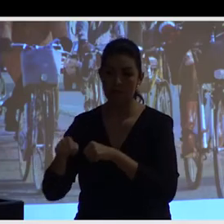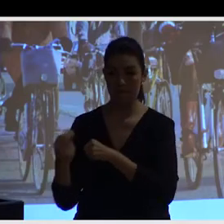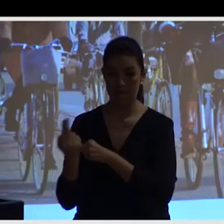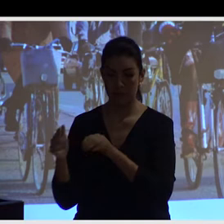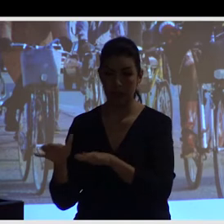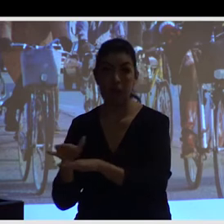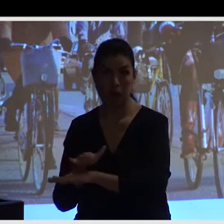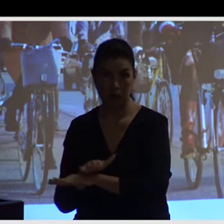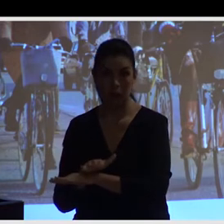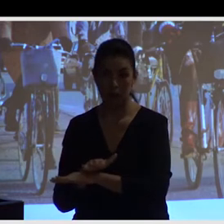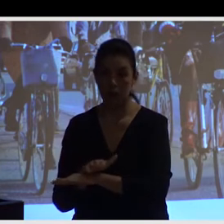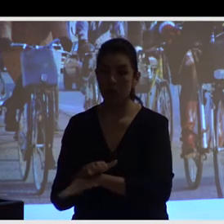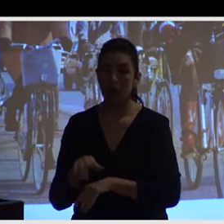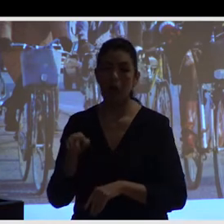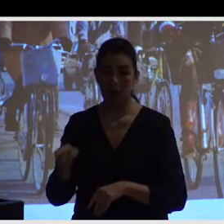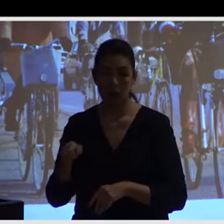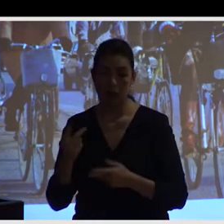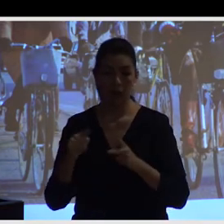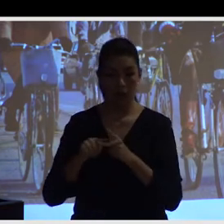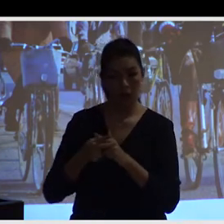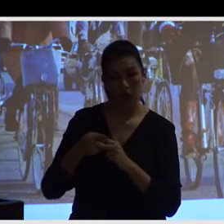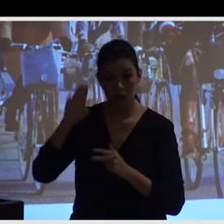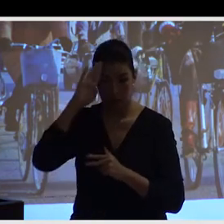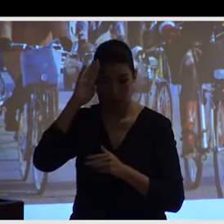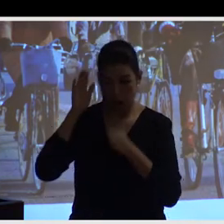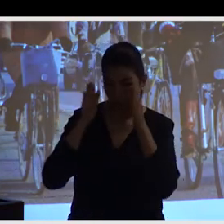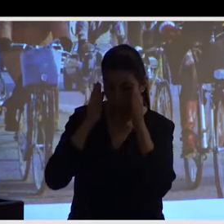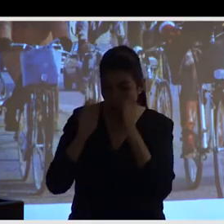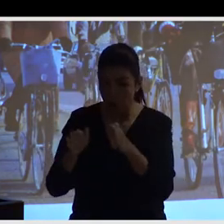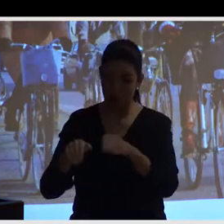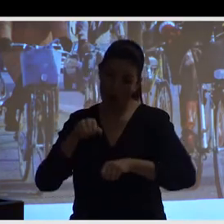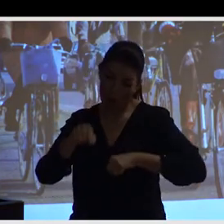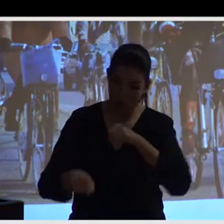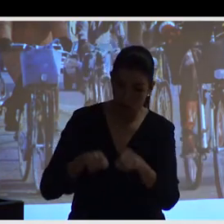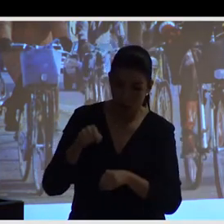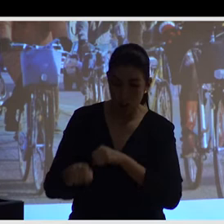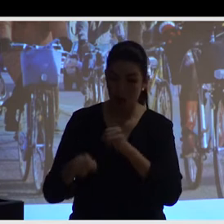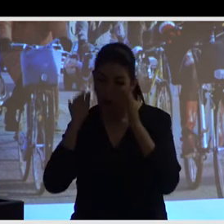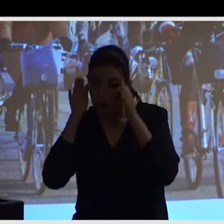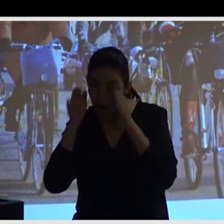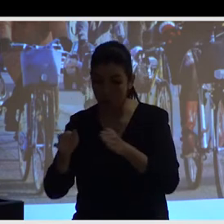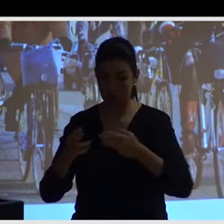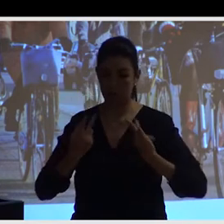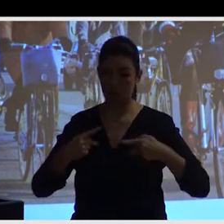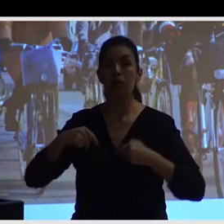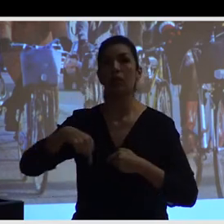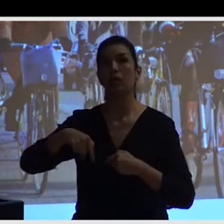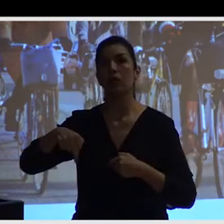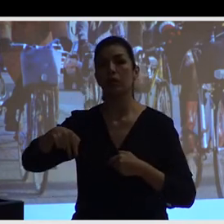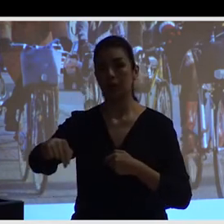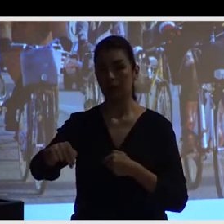El enfoque es sobre los peatones y sobre las bicicletas, 100%. Estas son fotos de ahora. Ahora